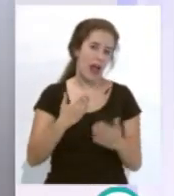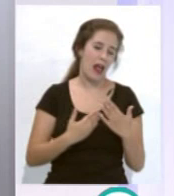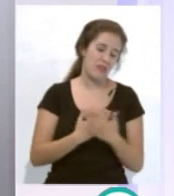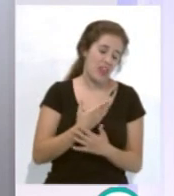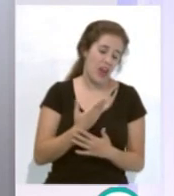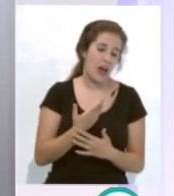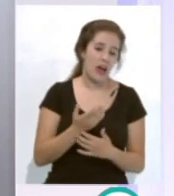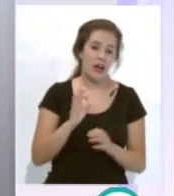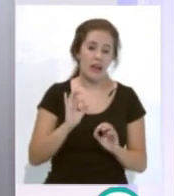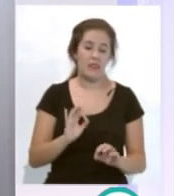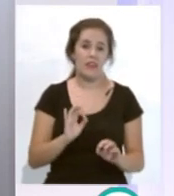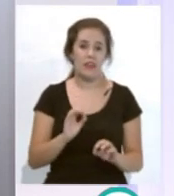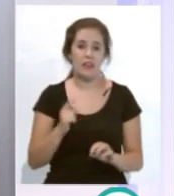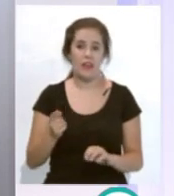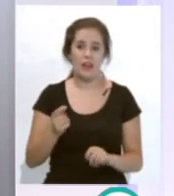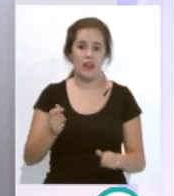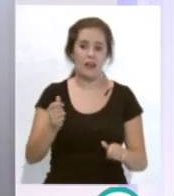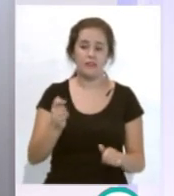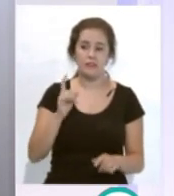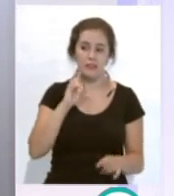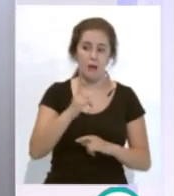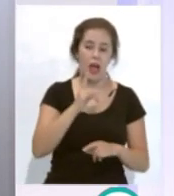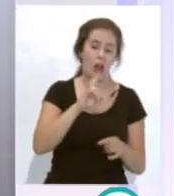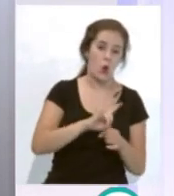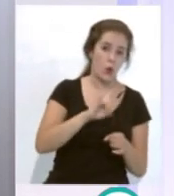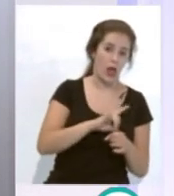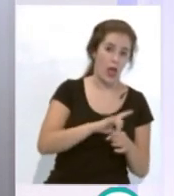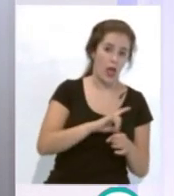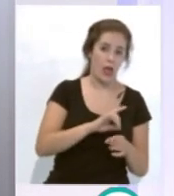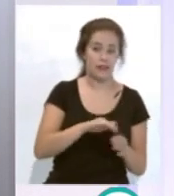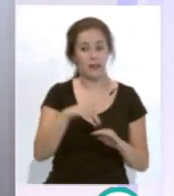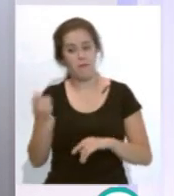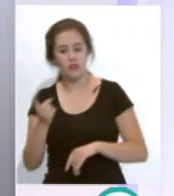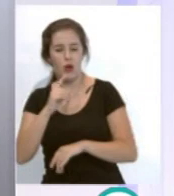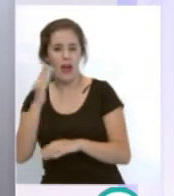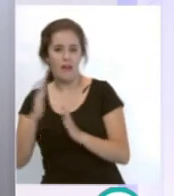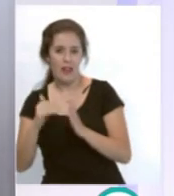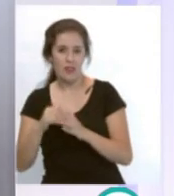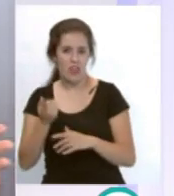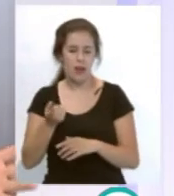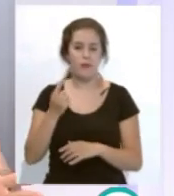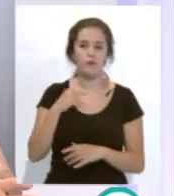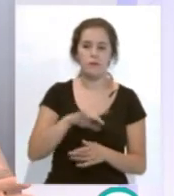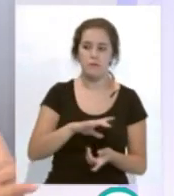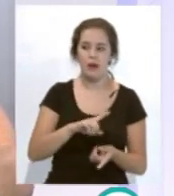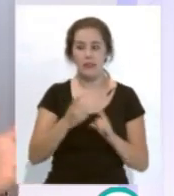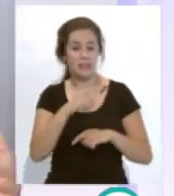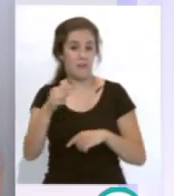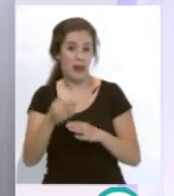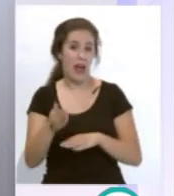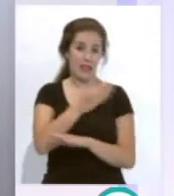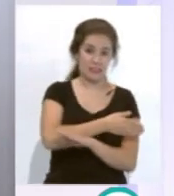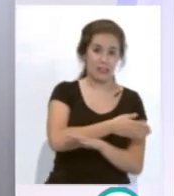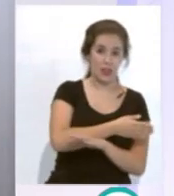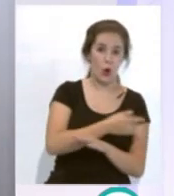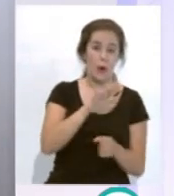la SER da un lunes el traspaso al Valencia que el martes estaba quedado para venir al Faro desde la semana anterior, todavía hemos quedado la semana